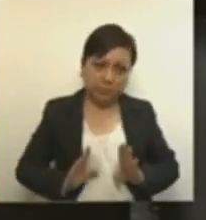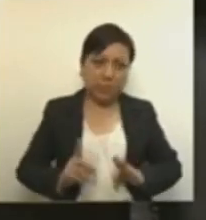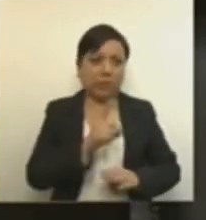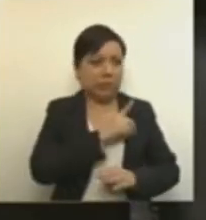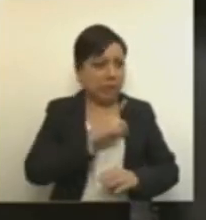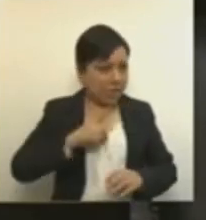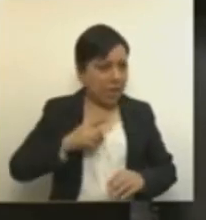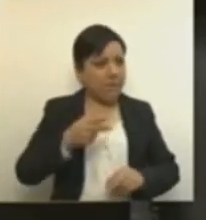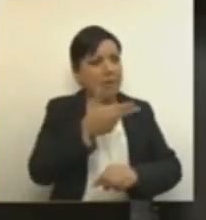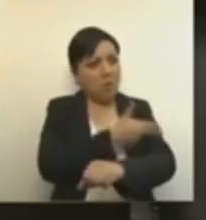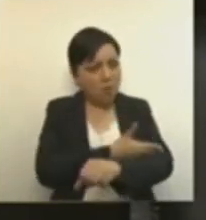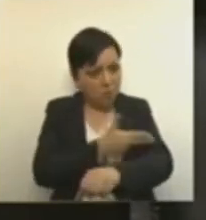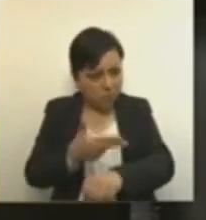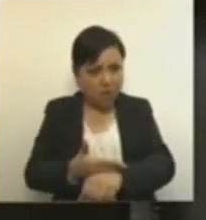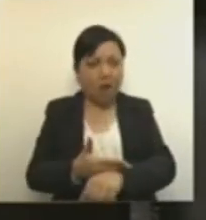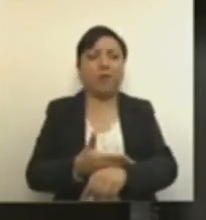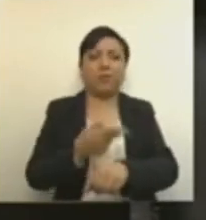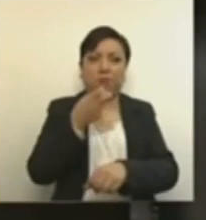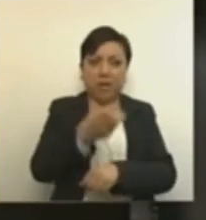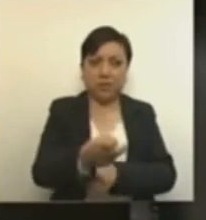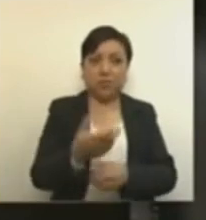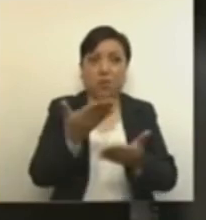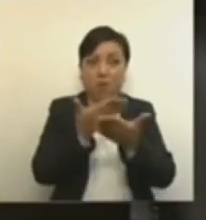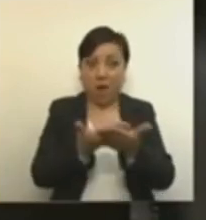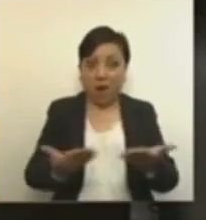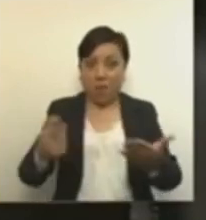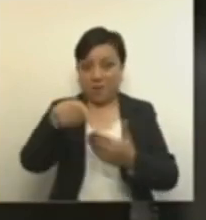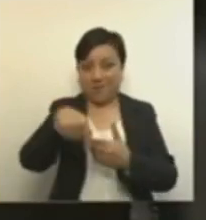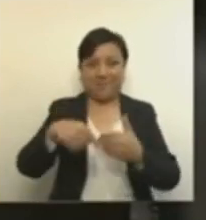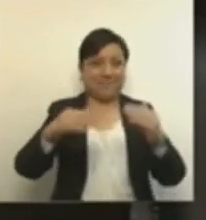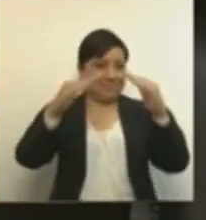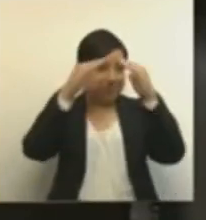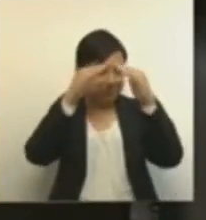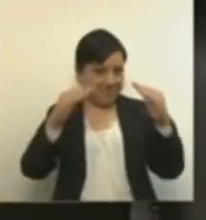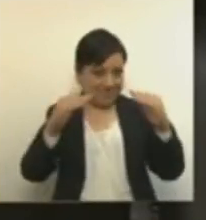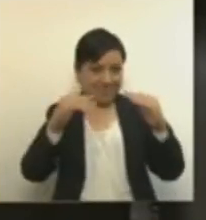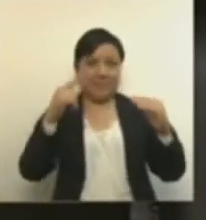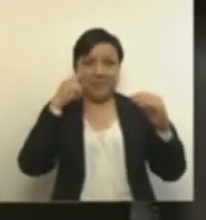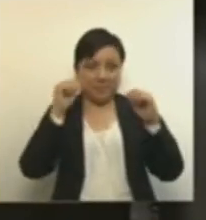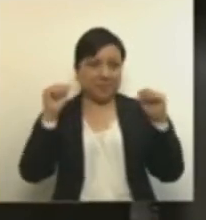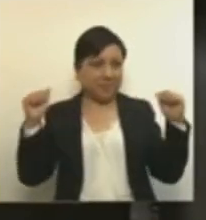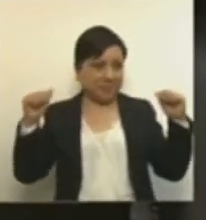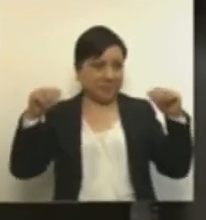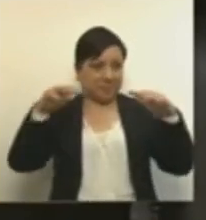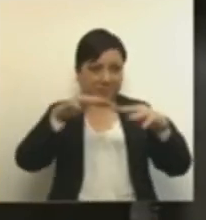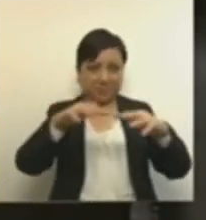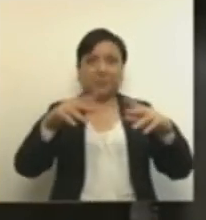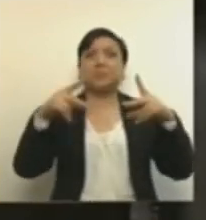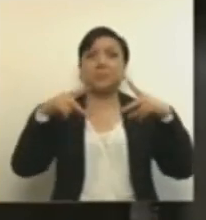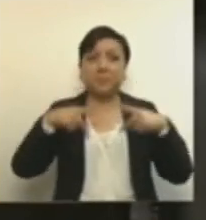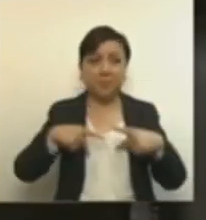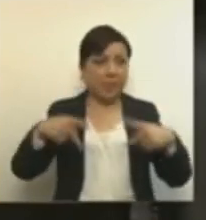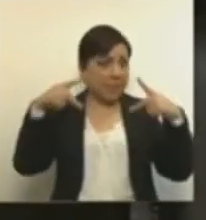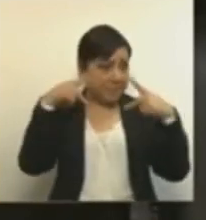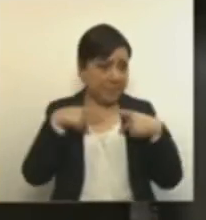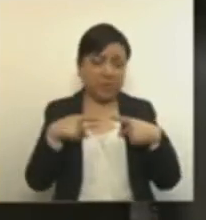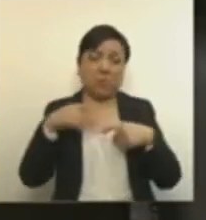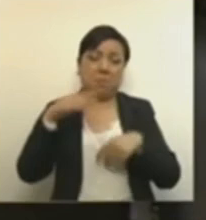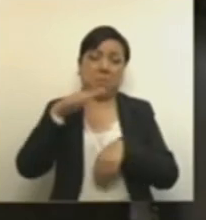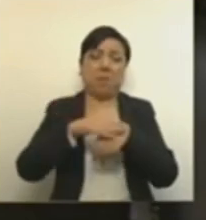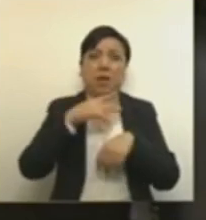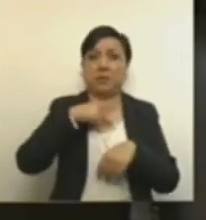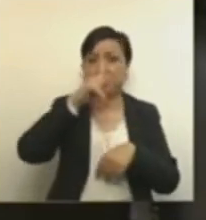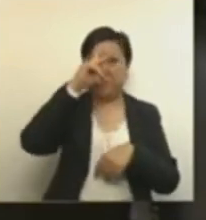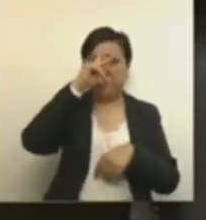Desde las afueras de esta casa del pueblo, en medio de una de las noches más oscuras que haya vivido la nación,